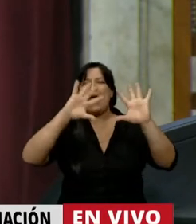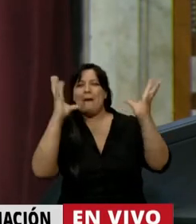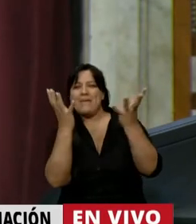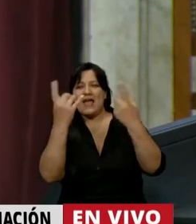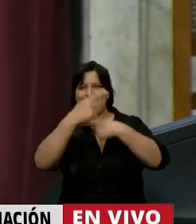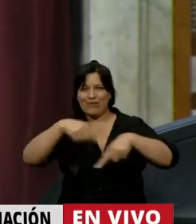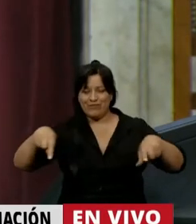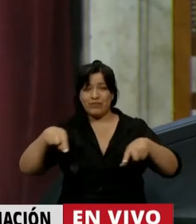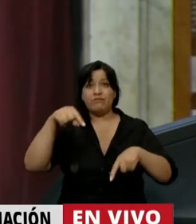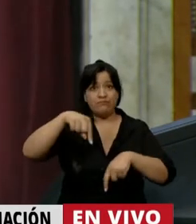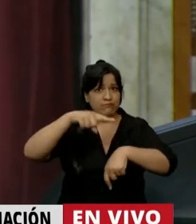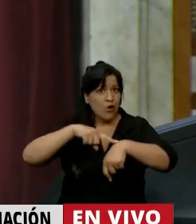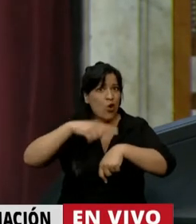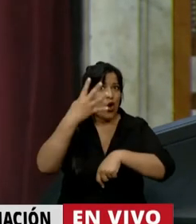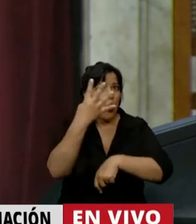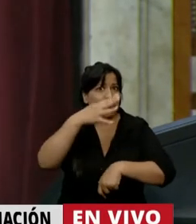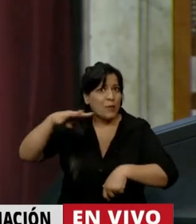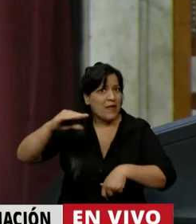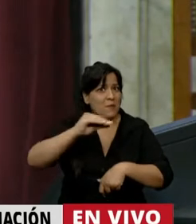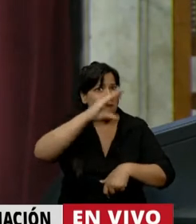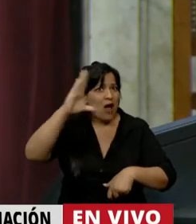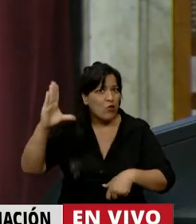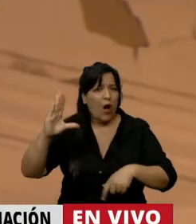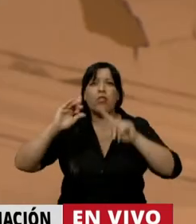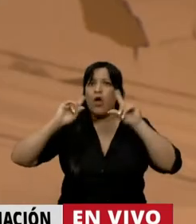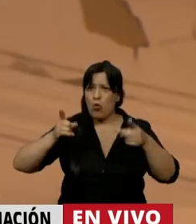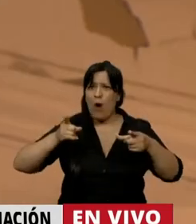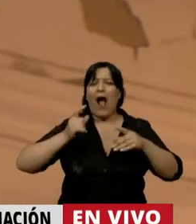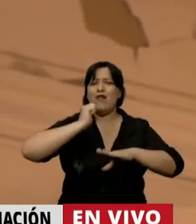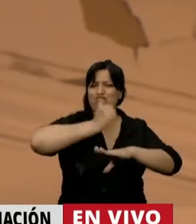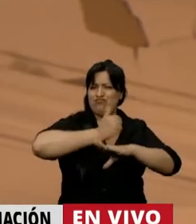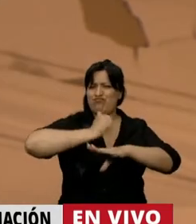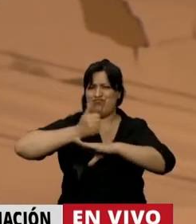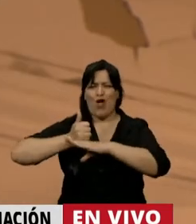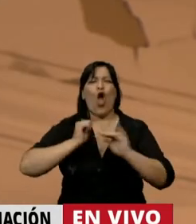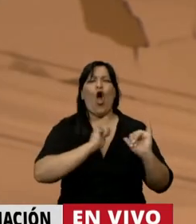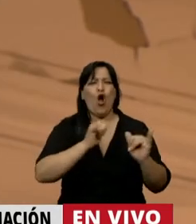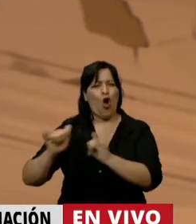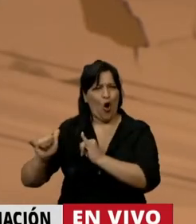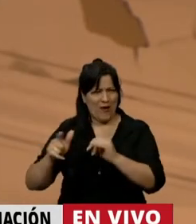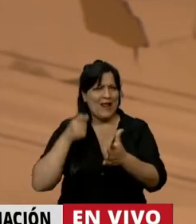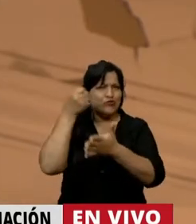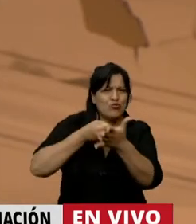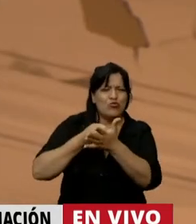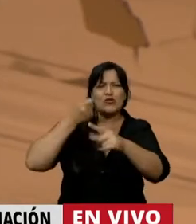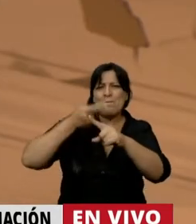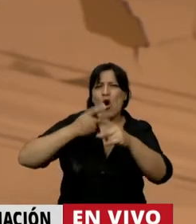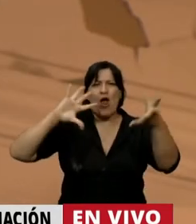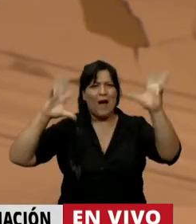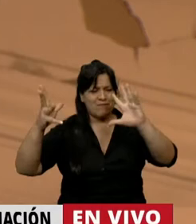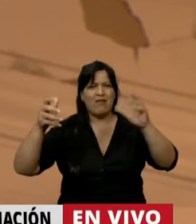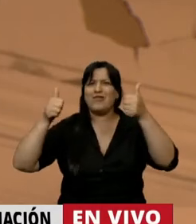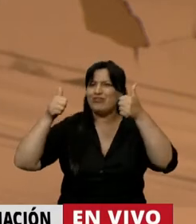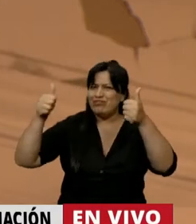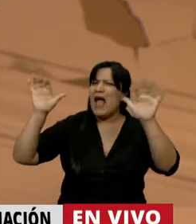siendo las 4 y media de la mañana, están acá presentes en el recinto, así que bien merecido